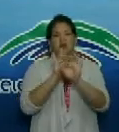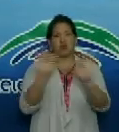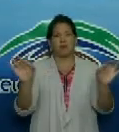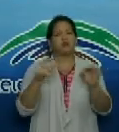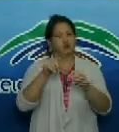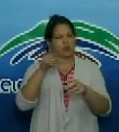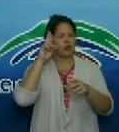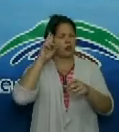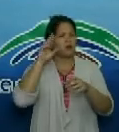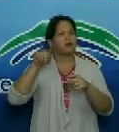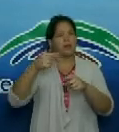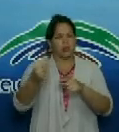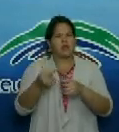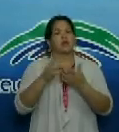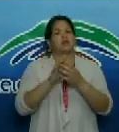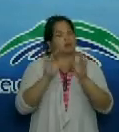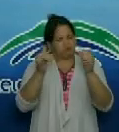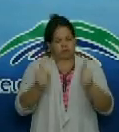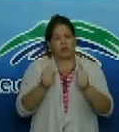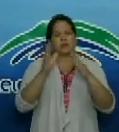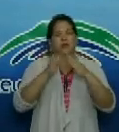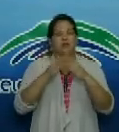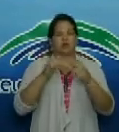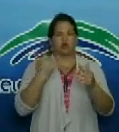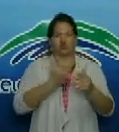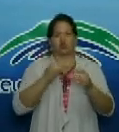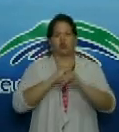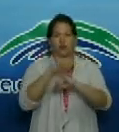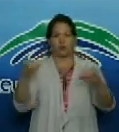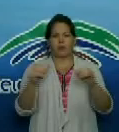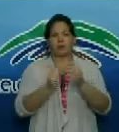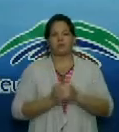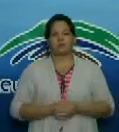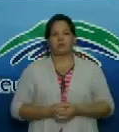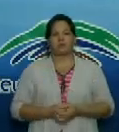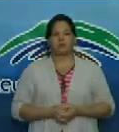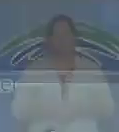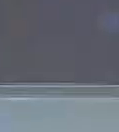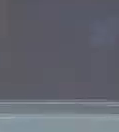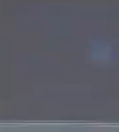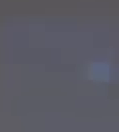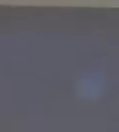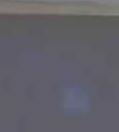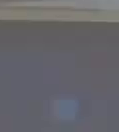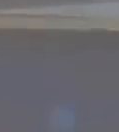quédese en casa nosotros informamos desde acá buenas tardes y